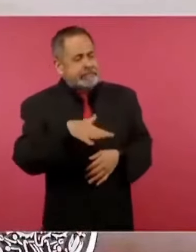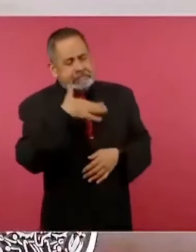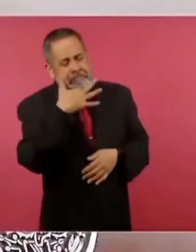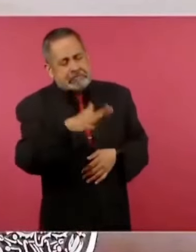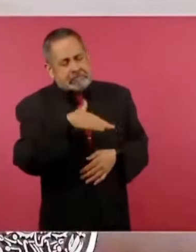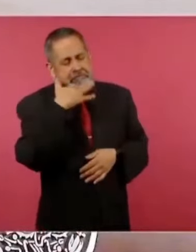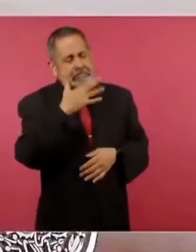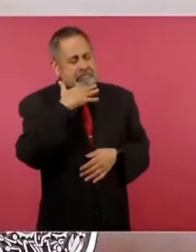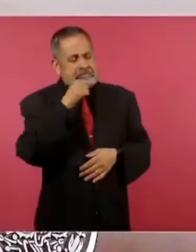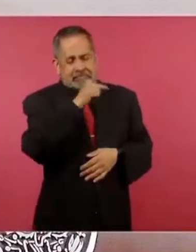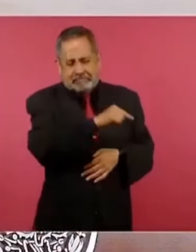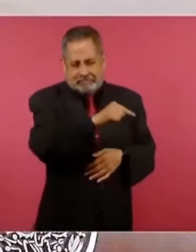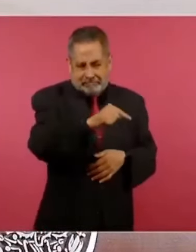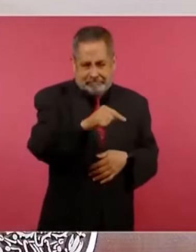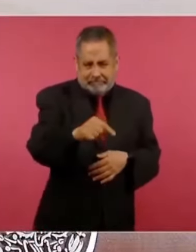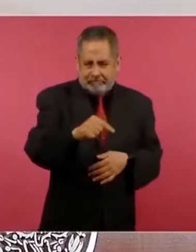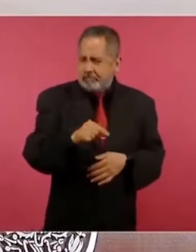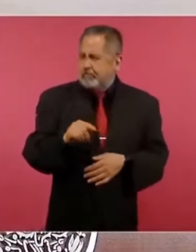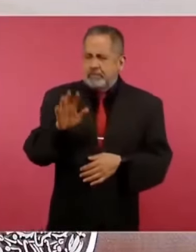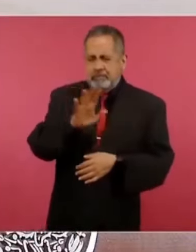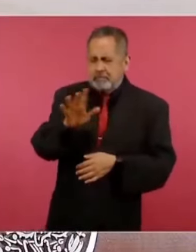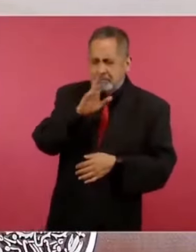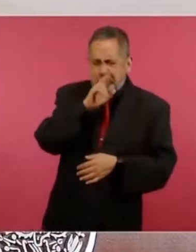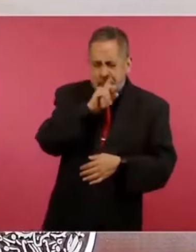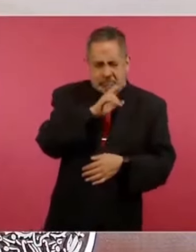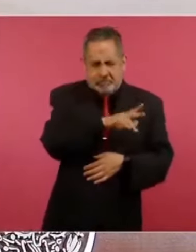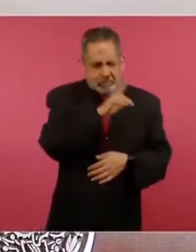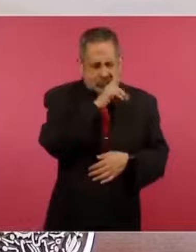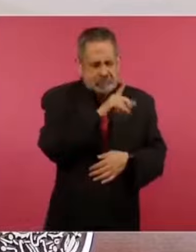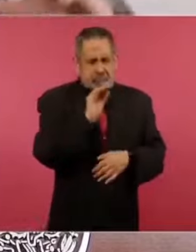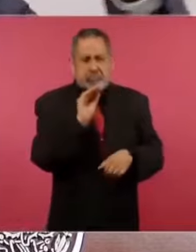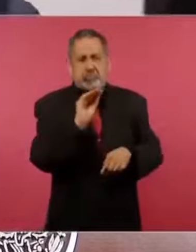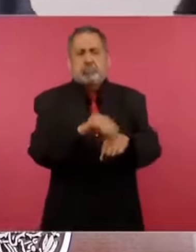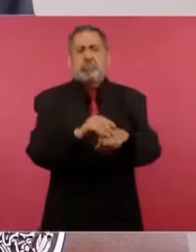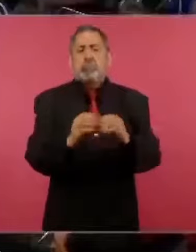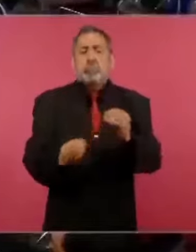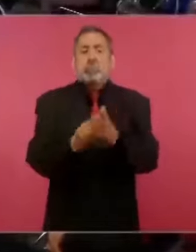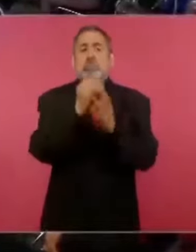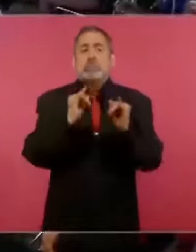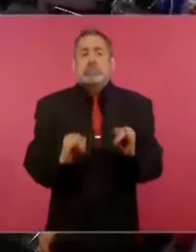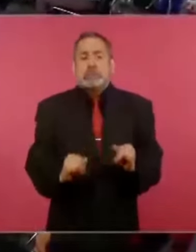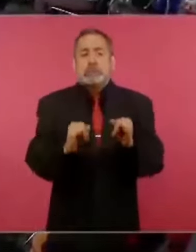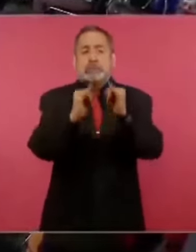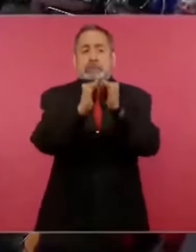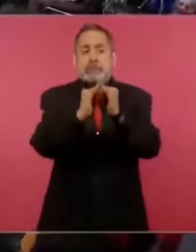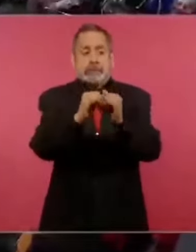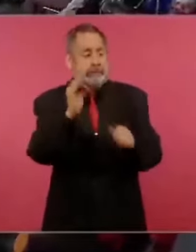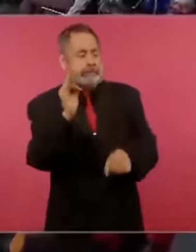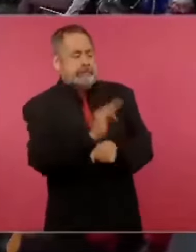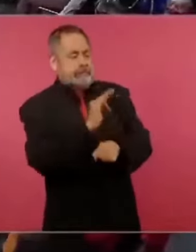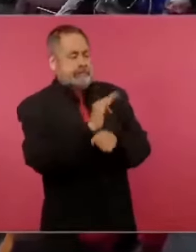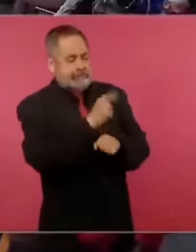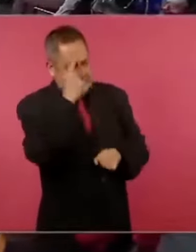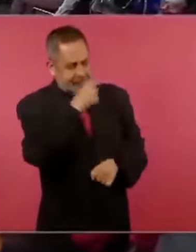todo un andamiaje